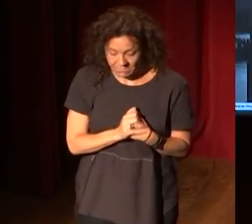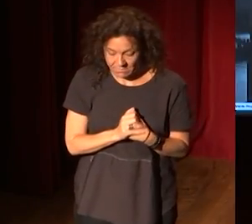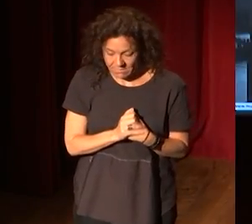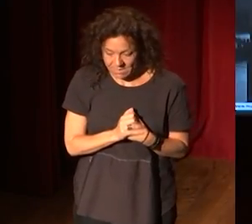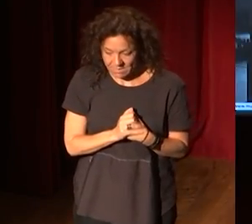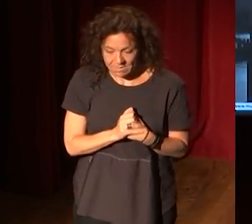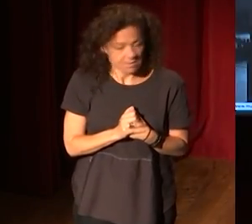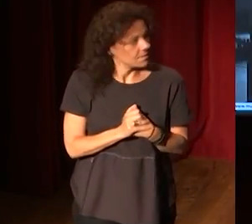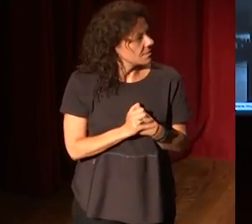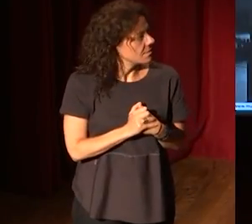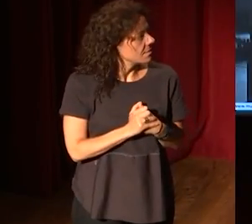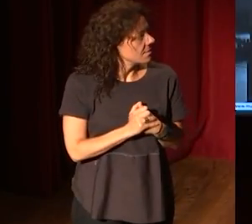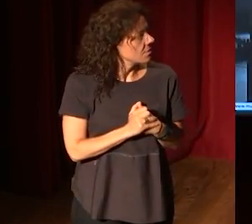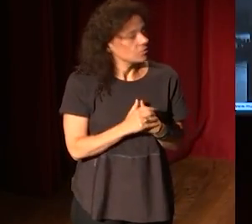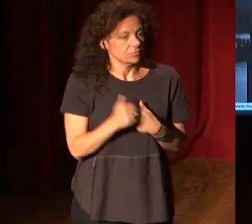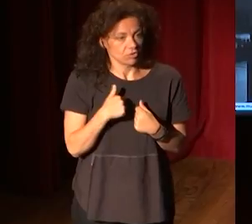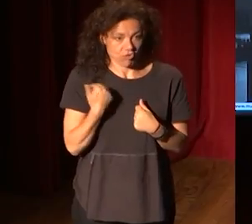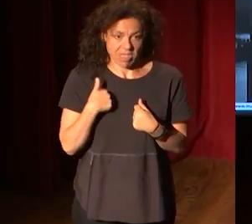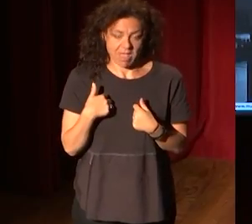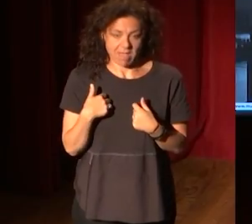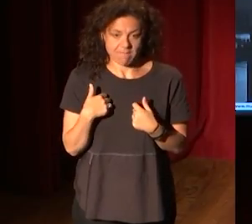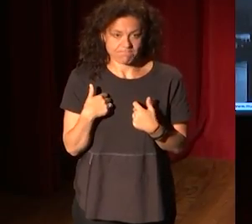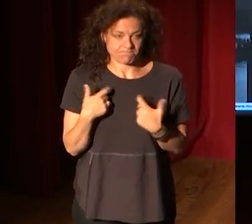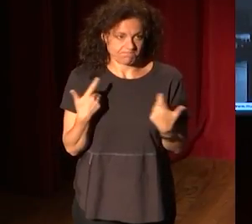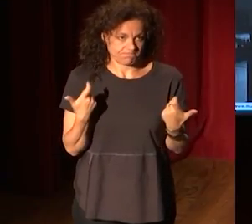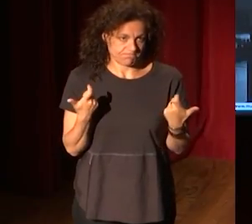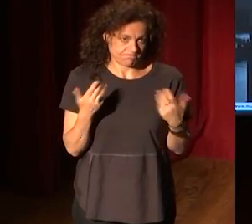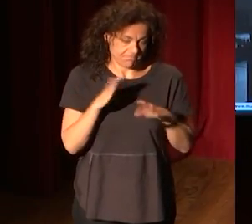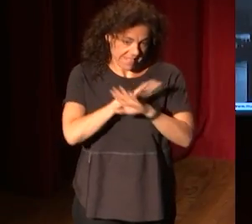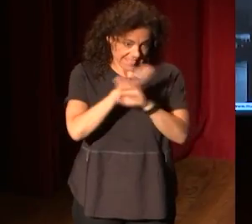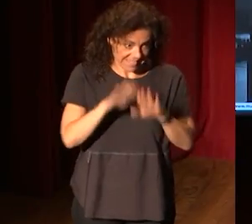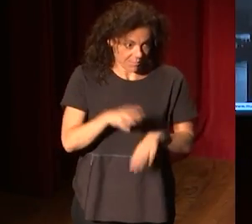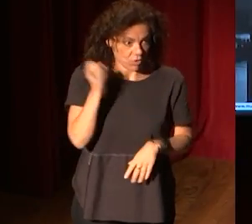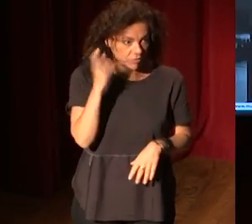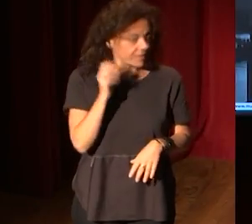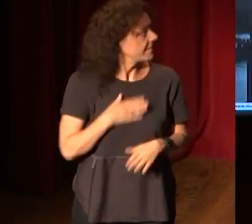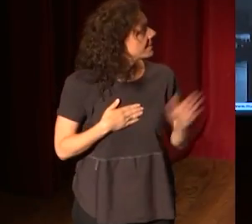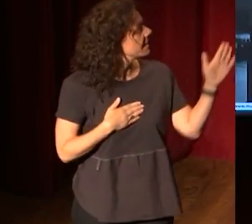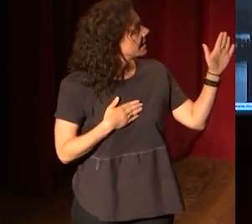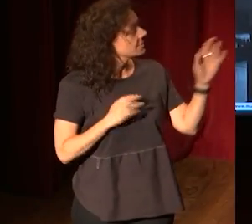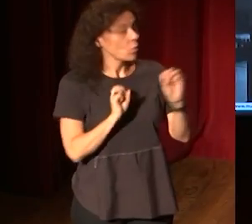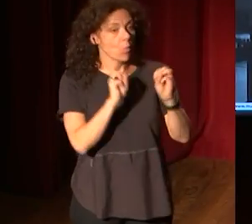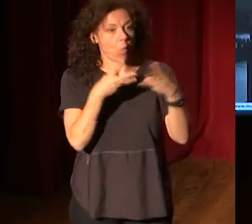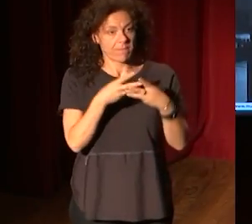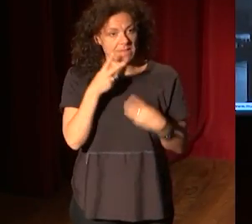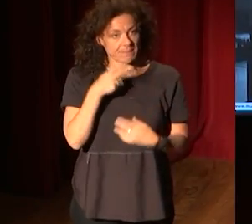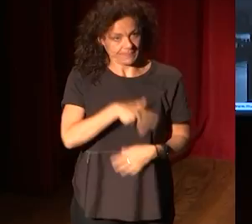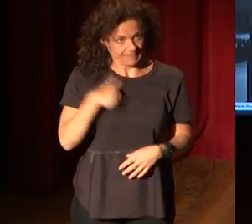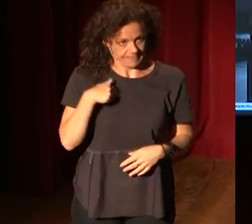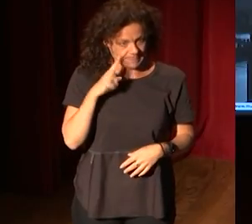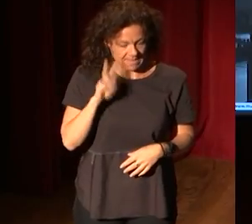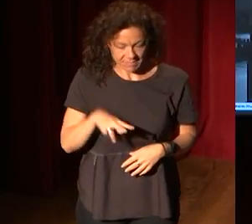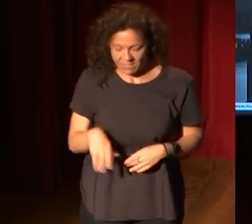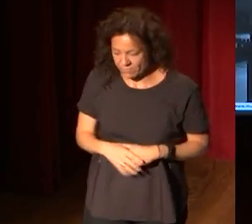voy a ir cerrando un poco la conferencia esta es la web del prado y